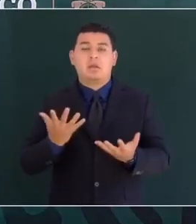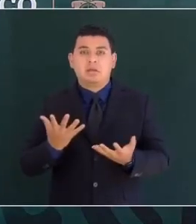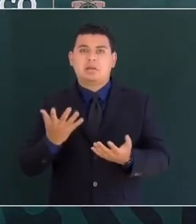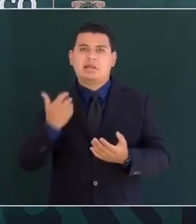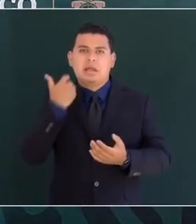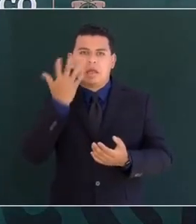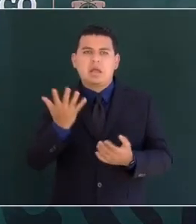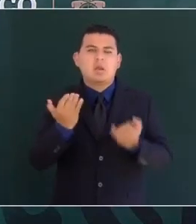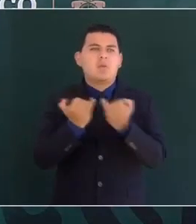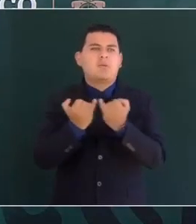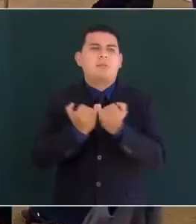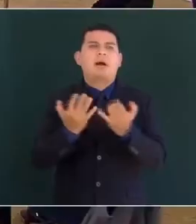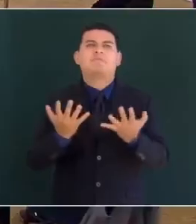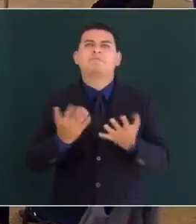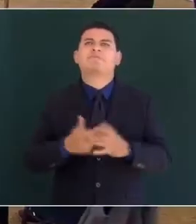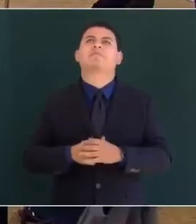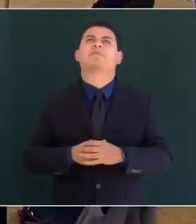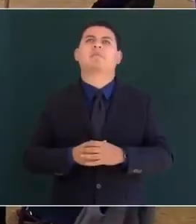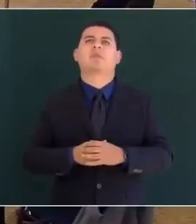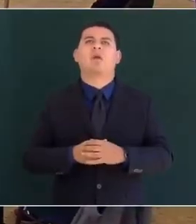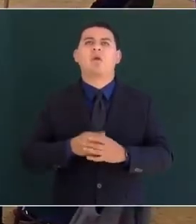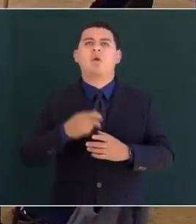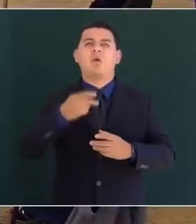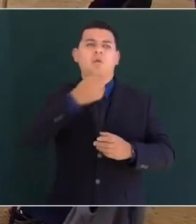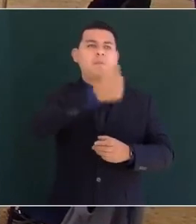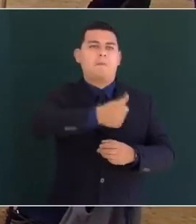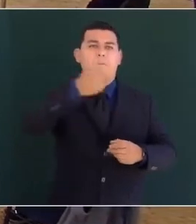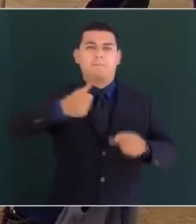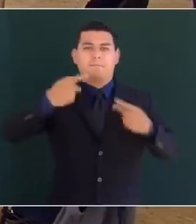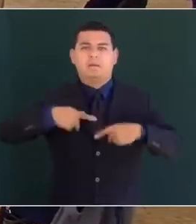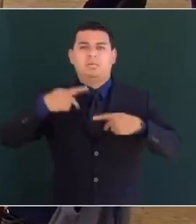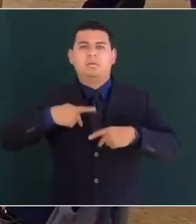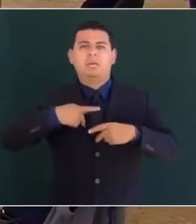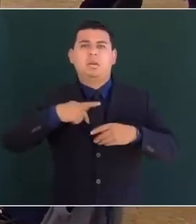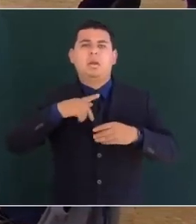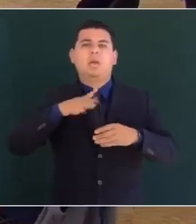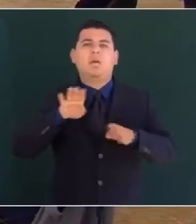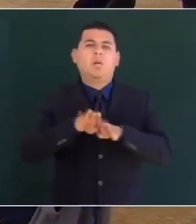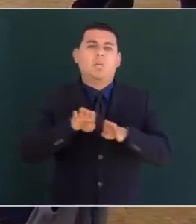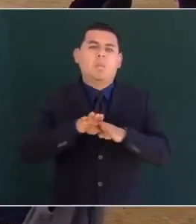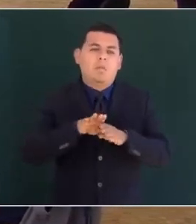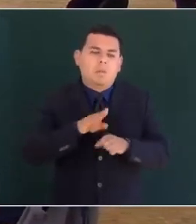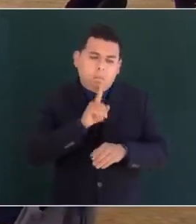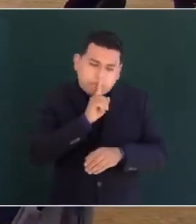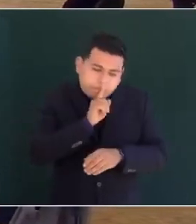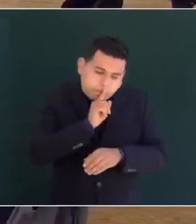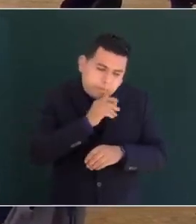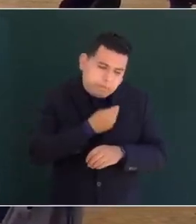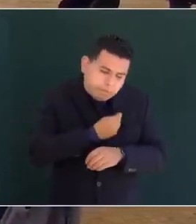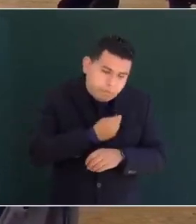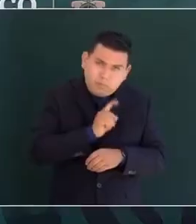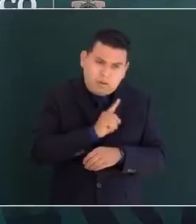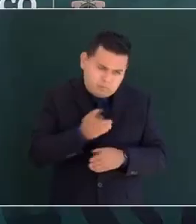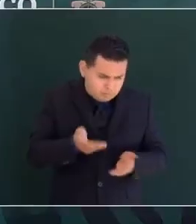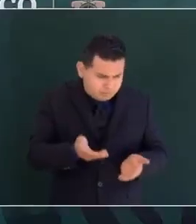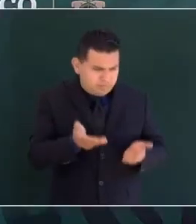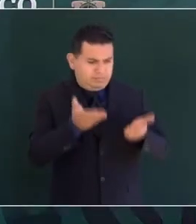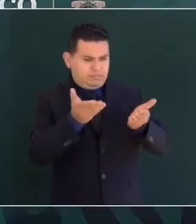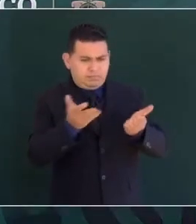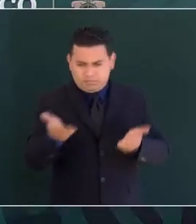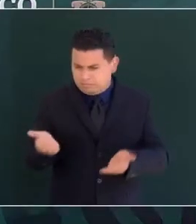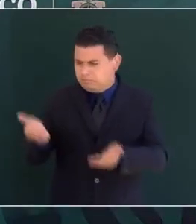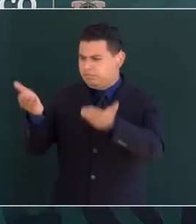la dignidad que han tenido siempre los pueblos